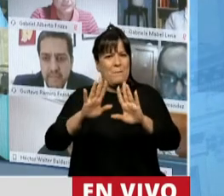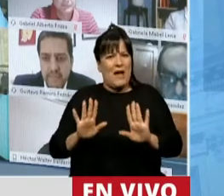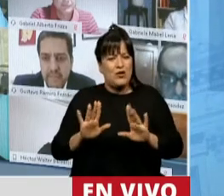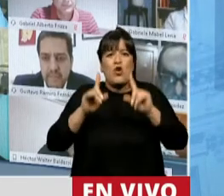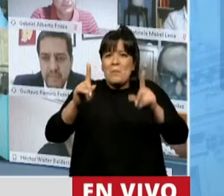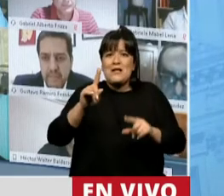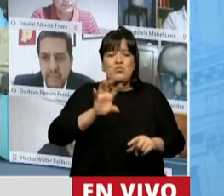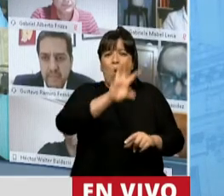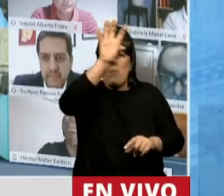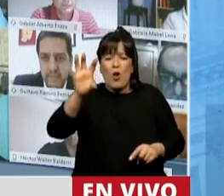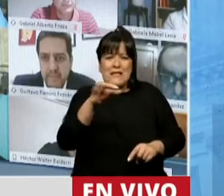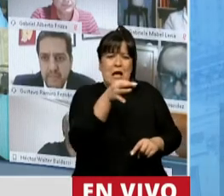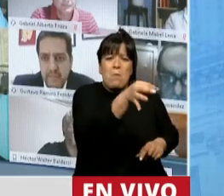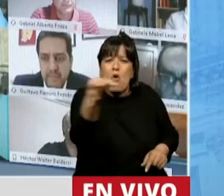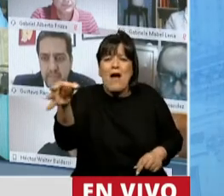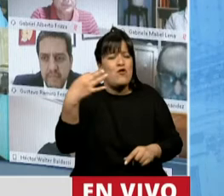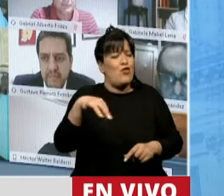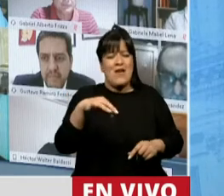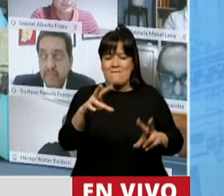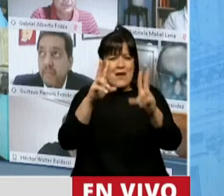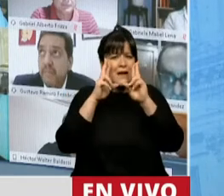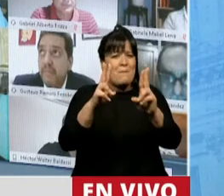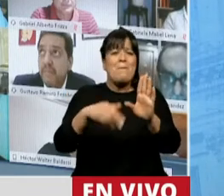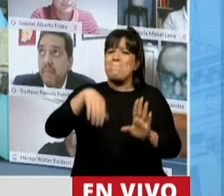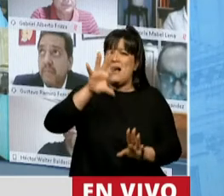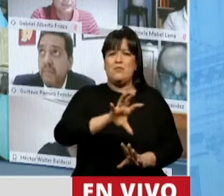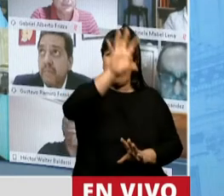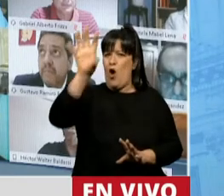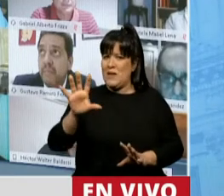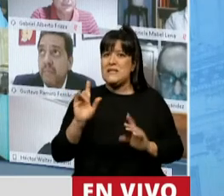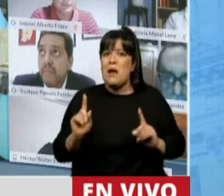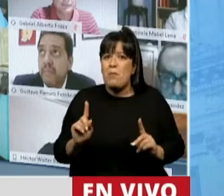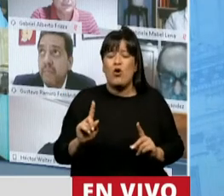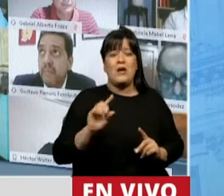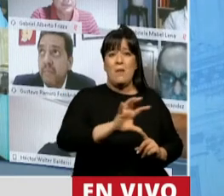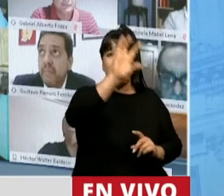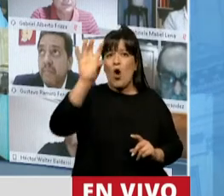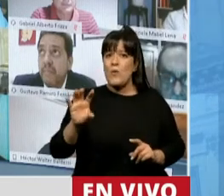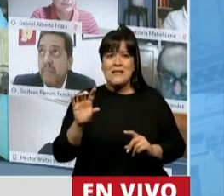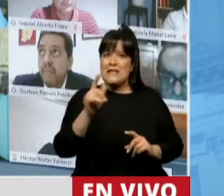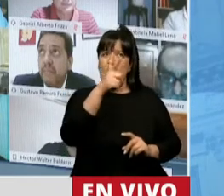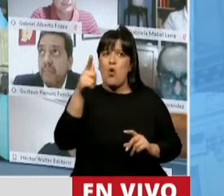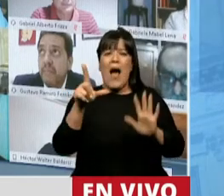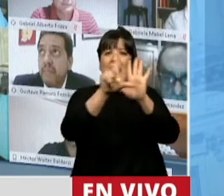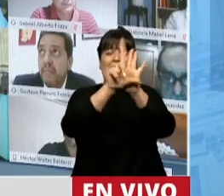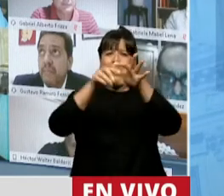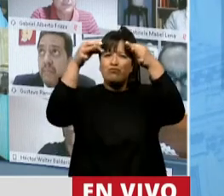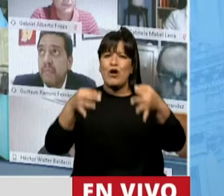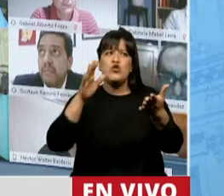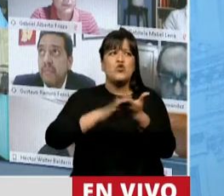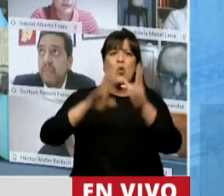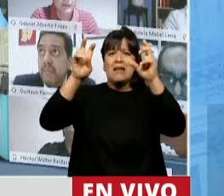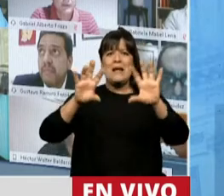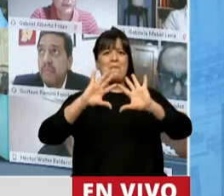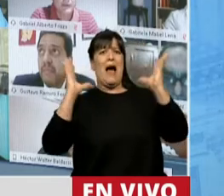interior de nuestro país, particularmente en las provincias, donde no todas cuentan con la legislación ambiental